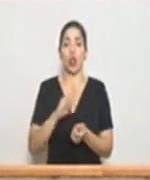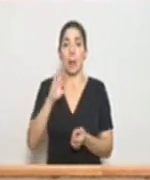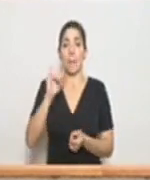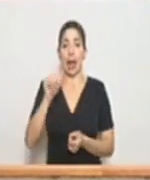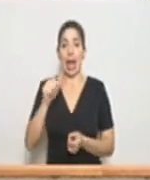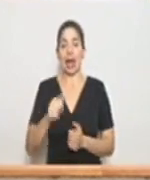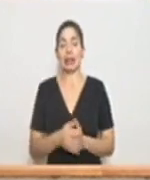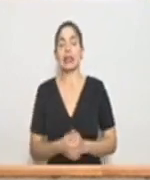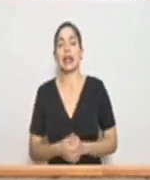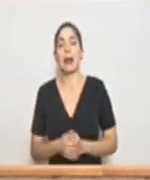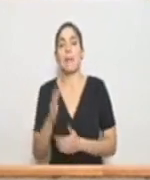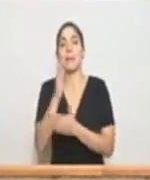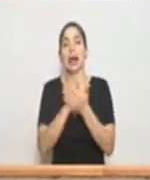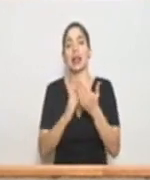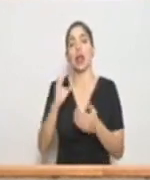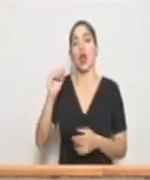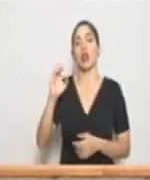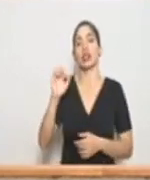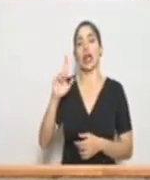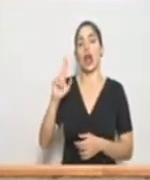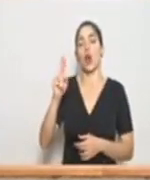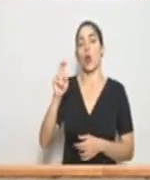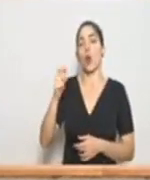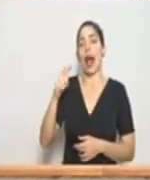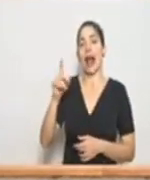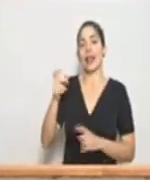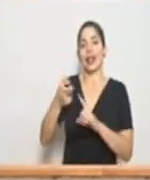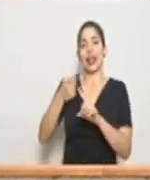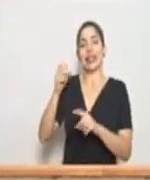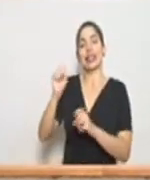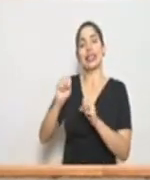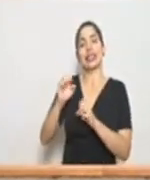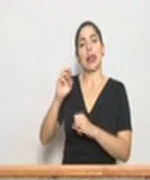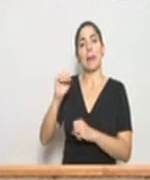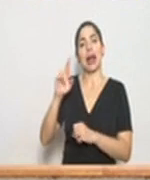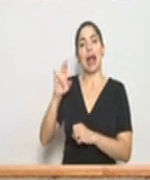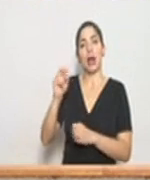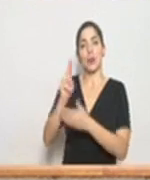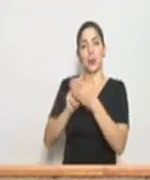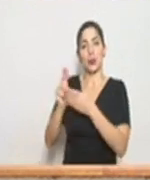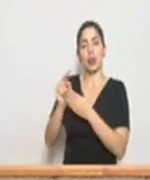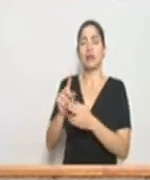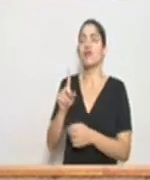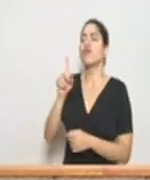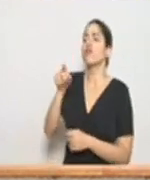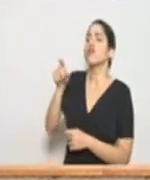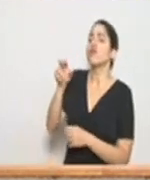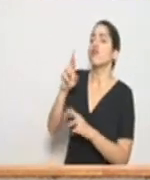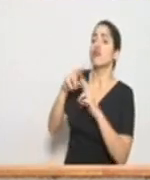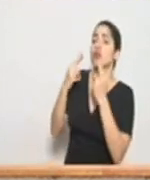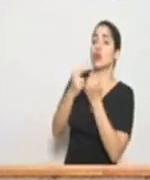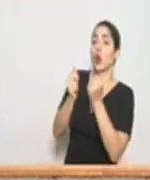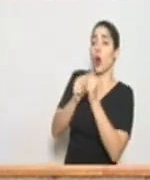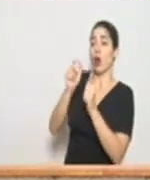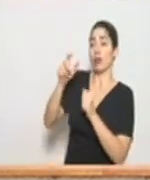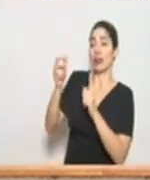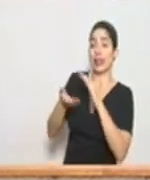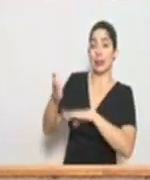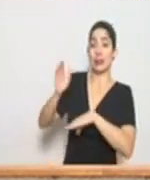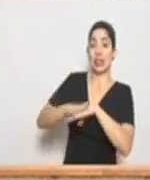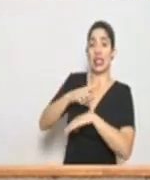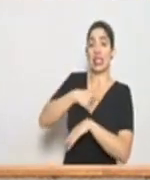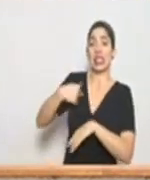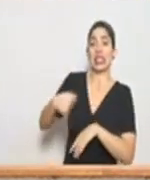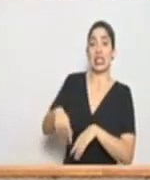sería de Óscar Ugarte, el Semanario Universidad. Doctor Macaya, ¿cuáles fueron los resultados de la reunión con expertos de China? ¿Qué debe